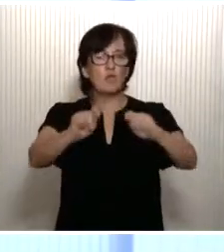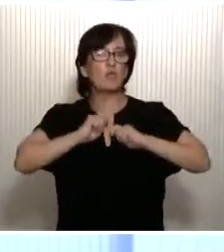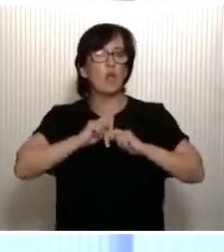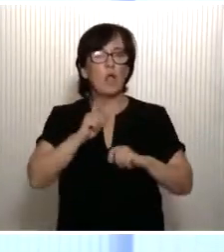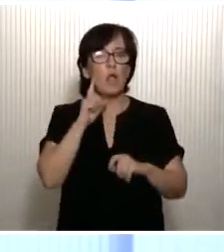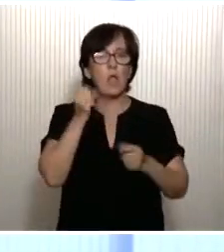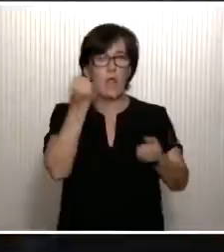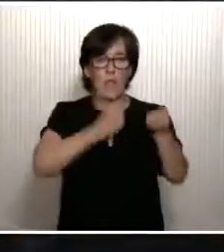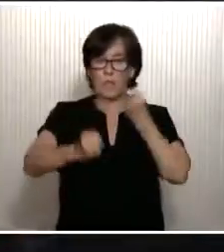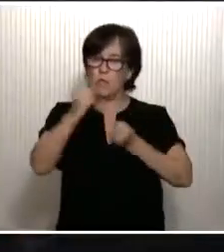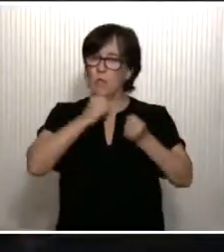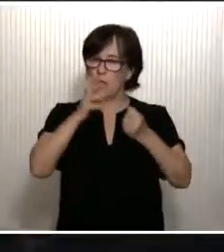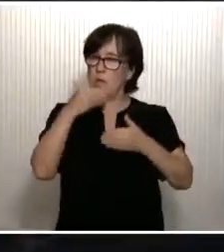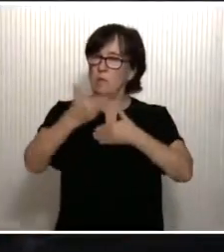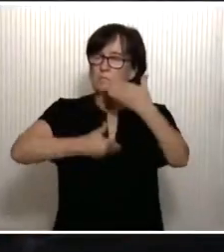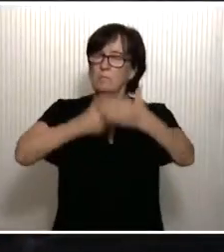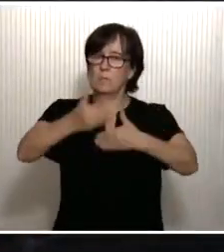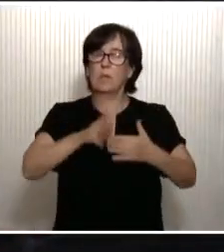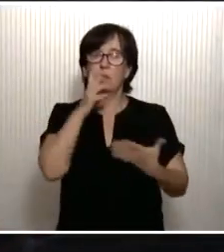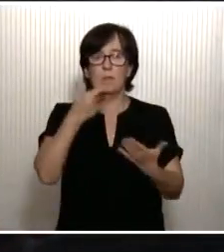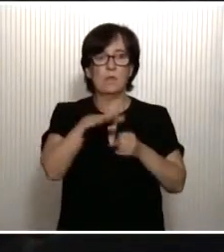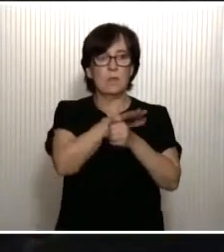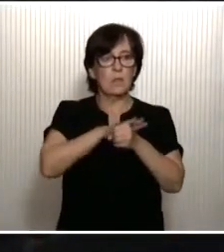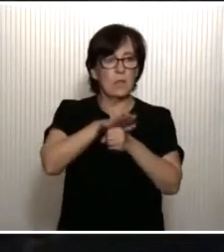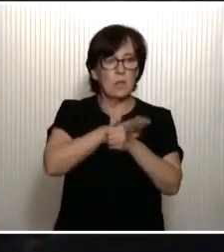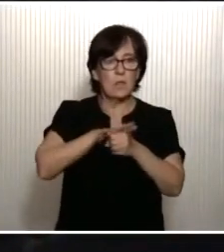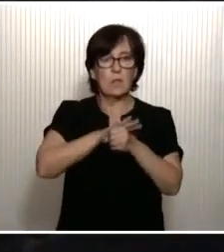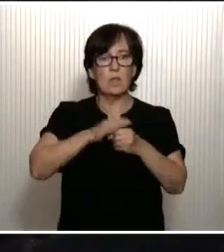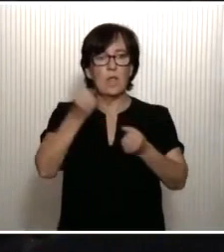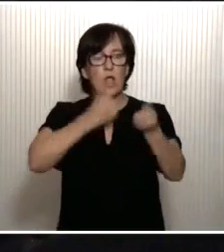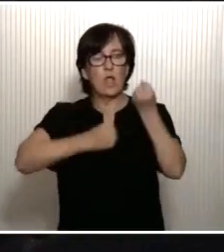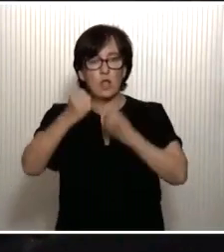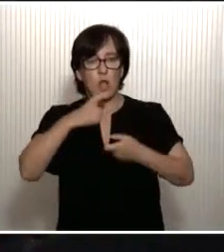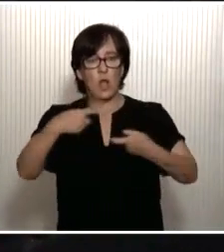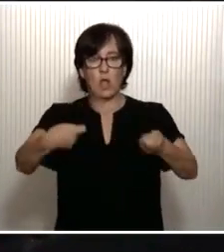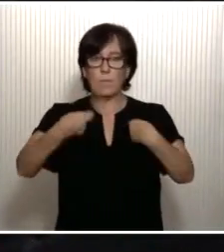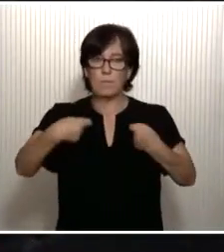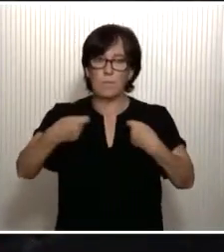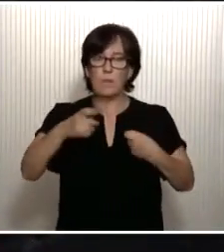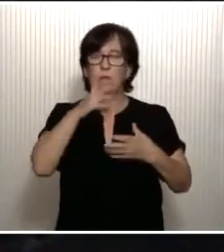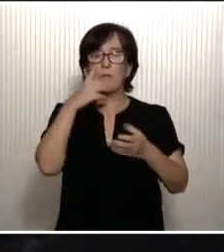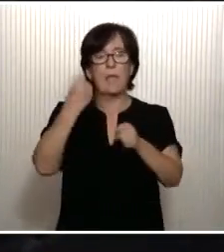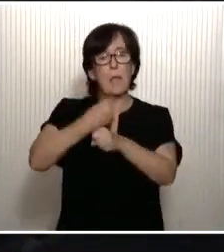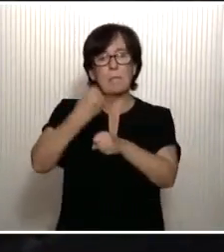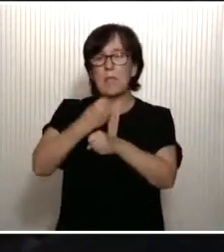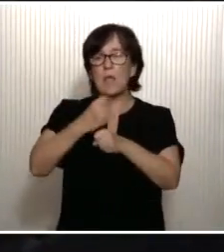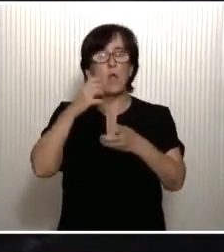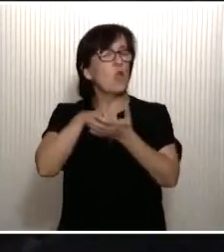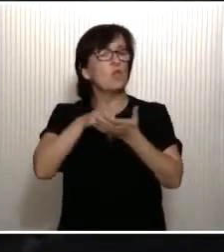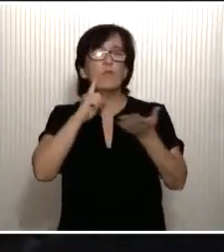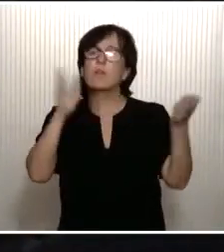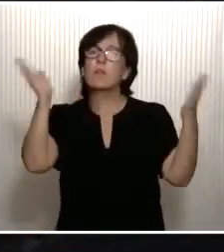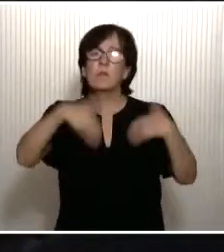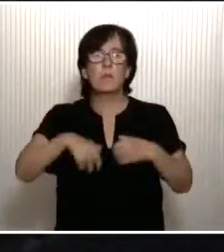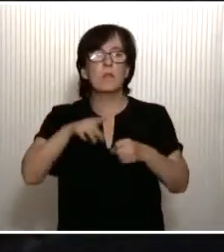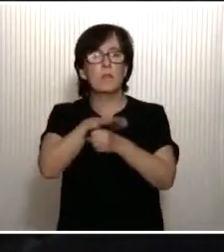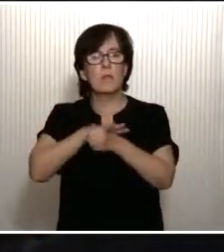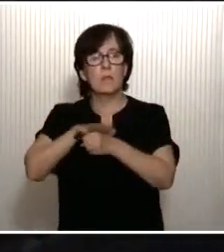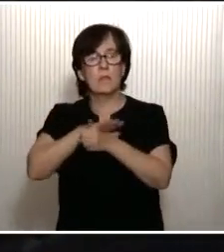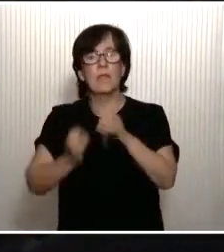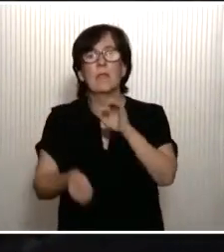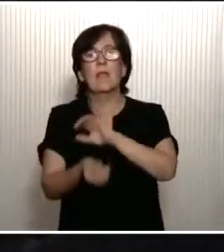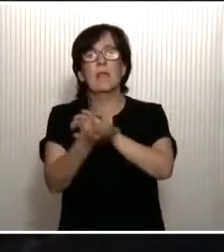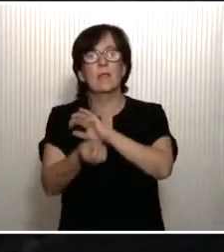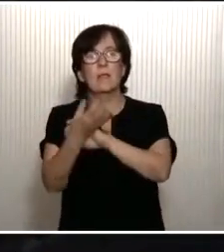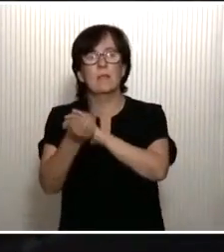que ahora necesitamos más que nunca, en el ámbito del crecimiento económico potencial, en el ámbito del empleo y, sin duda alguna, también en el ámbito de la creación